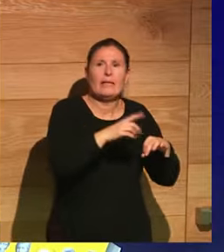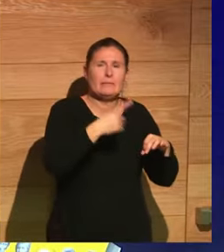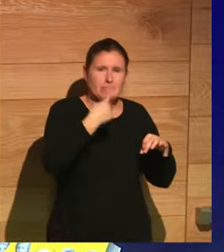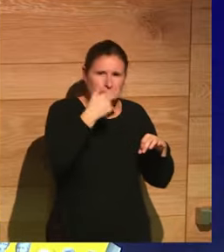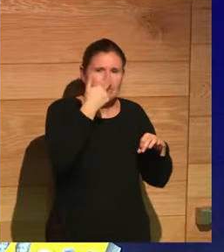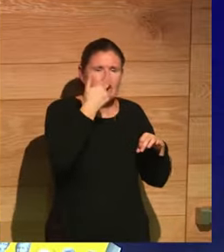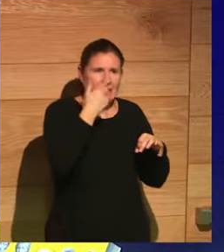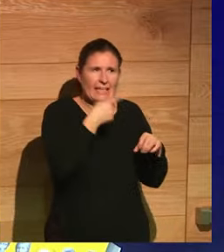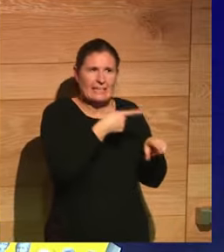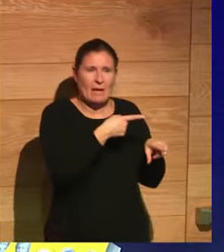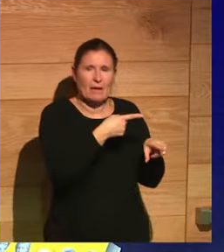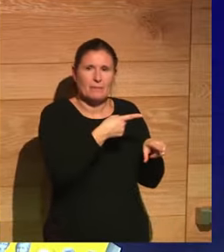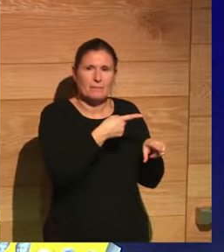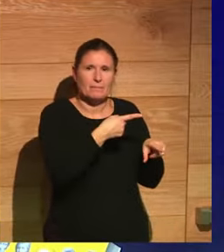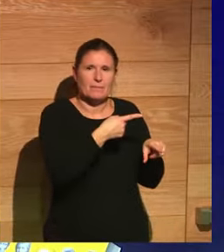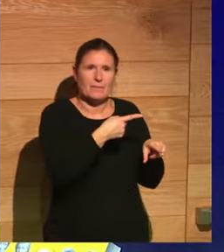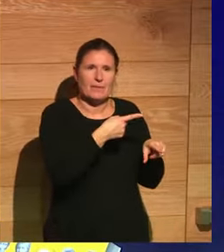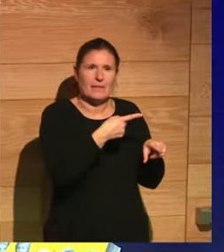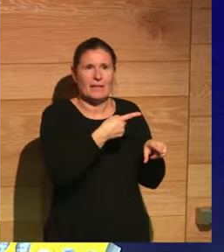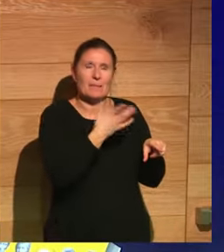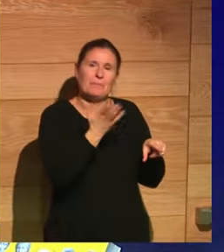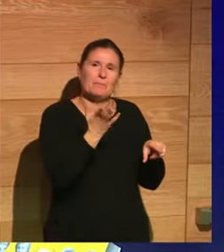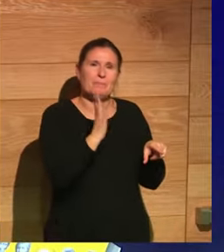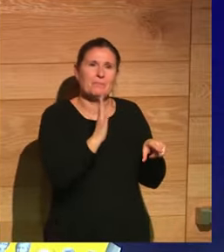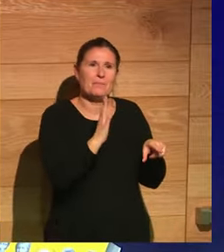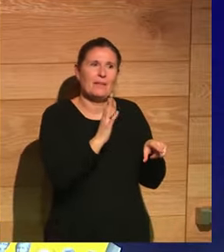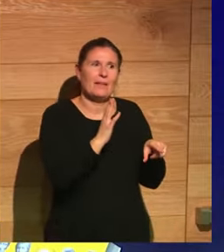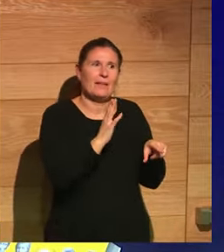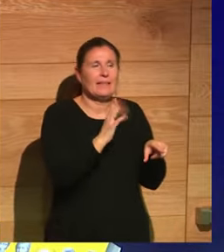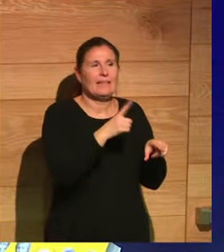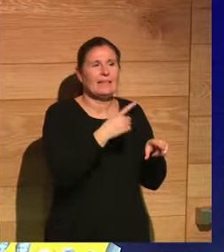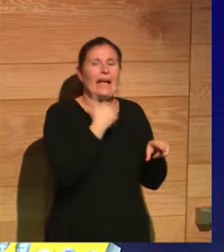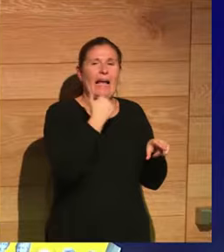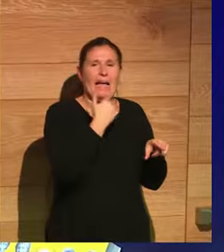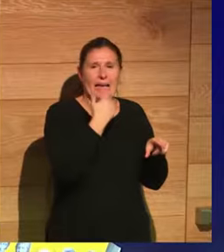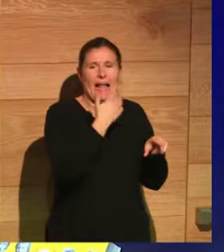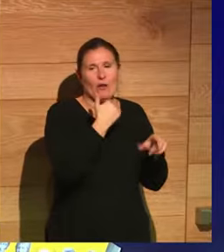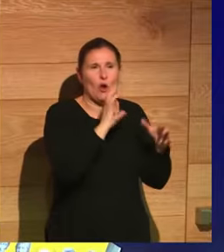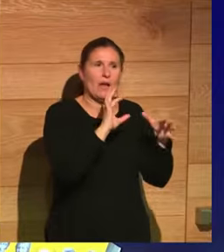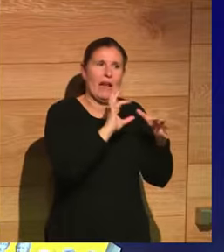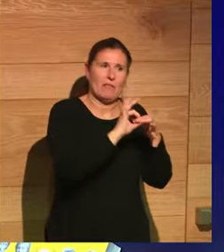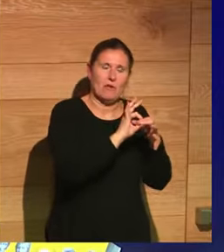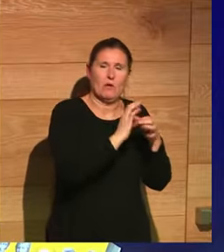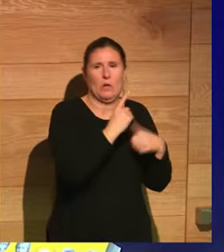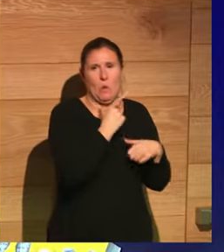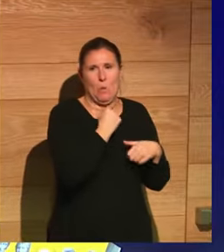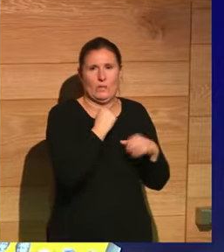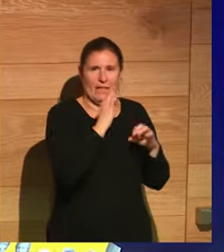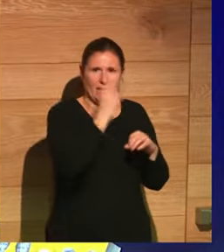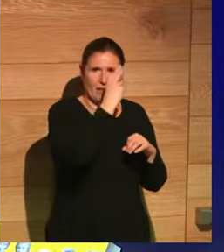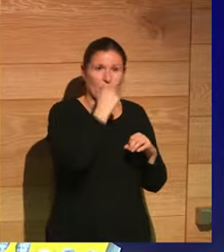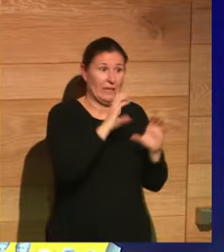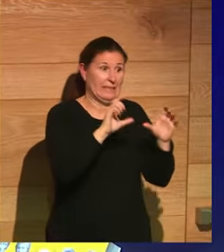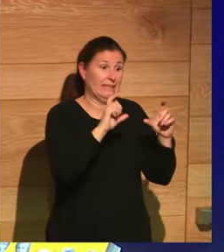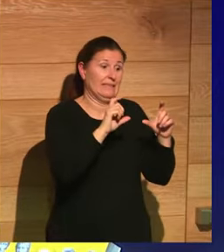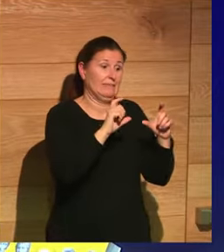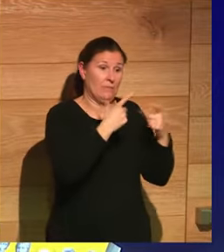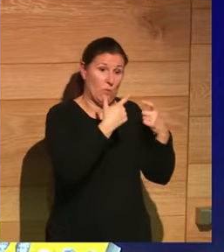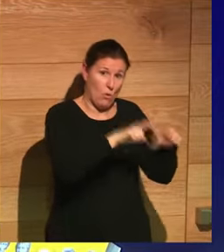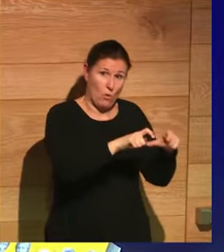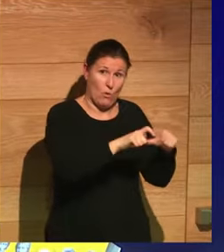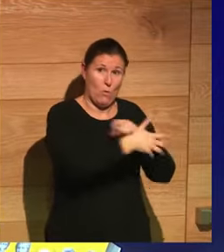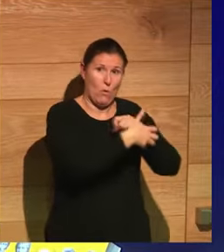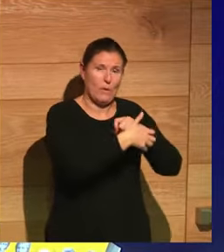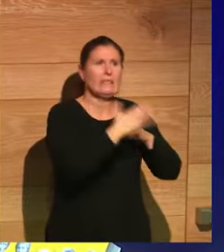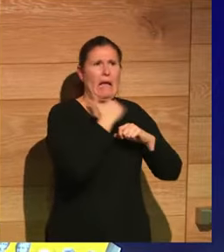interesaba hacer ver que ella tenía por lo menos simpatía con el cristianismo, porque había muchos cristianos en ese segmento de población